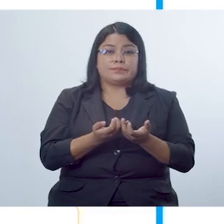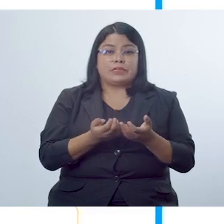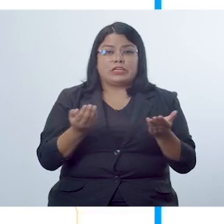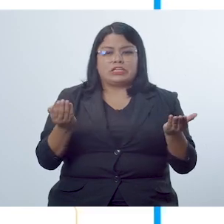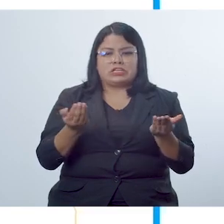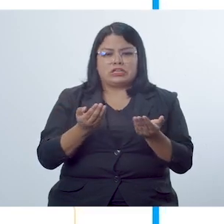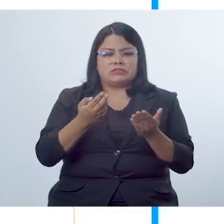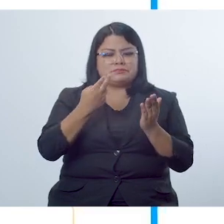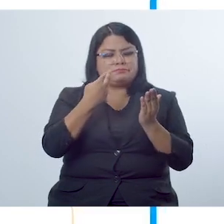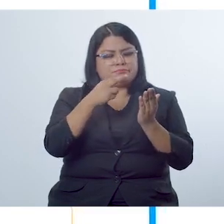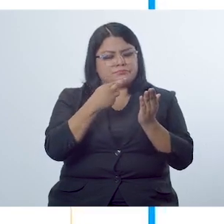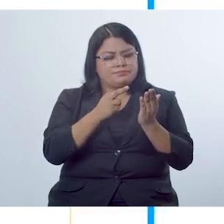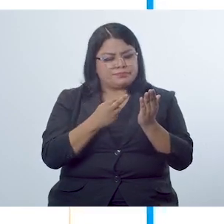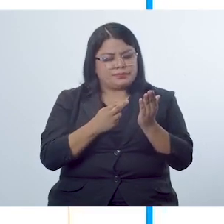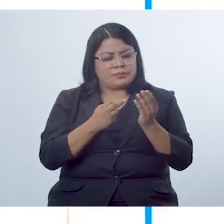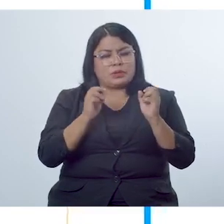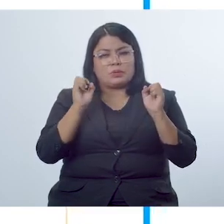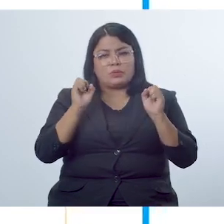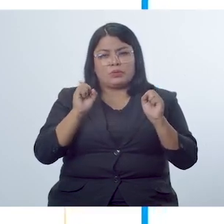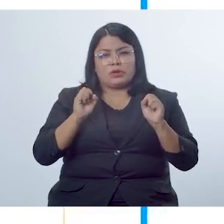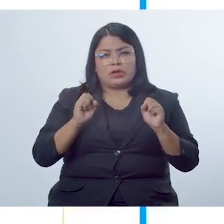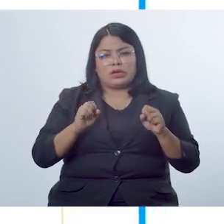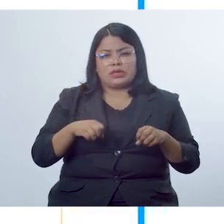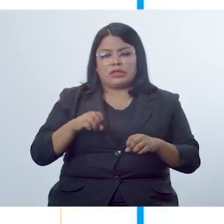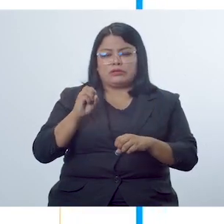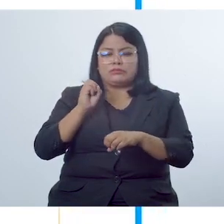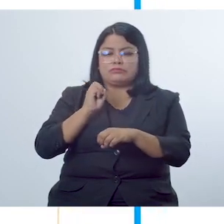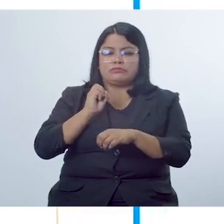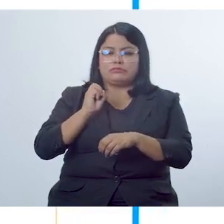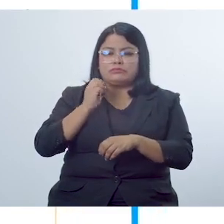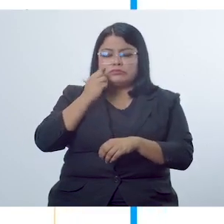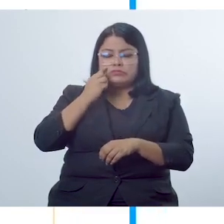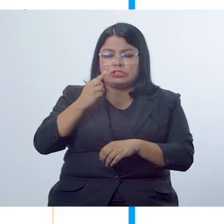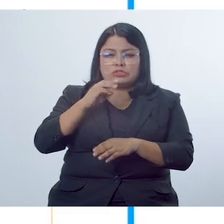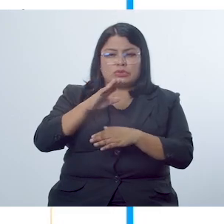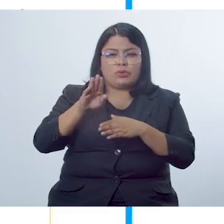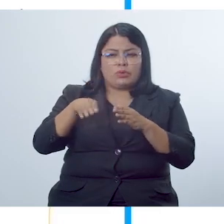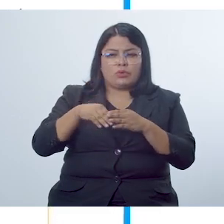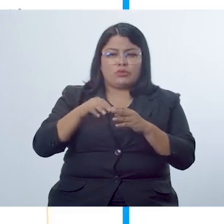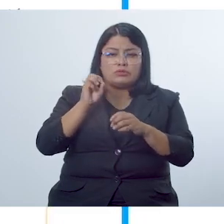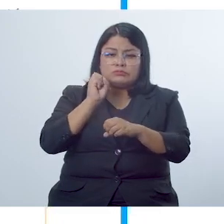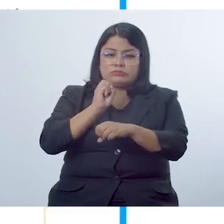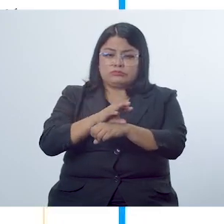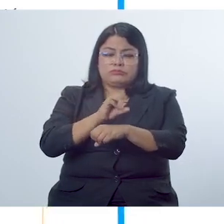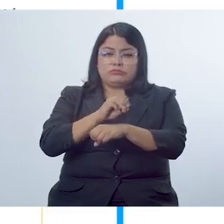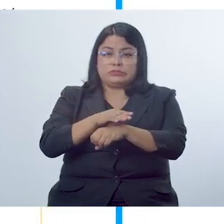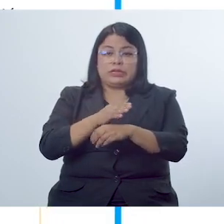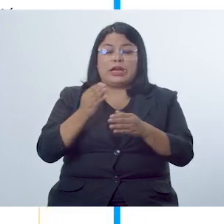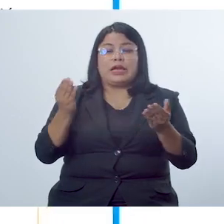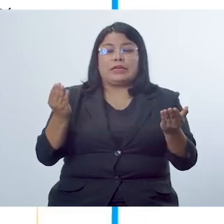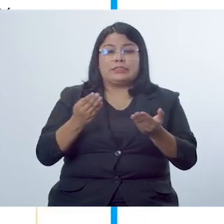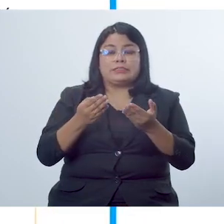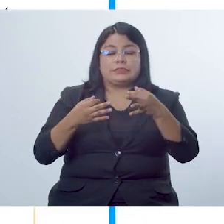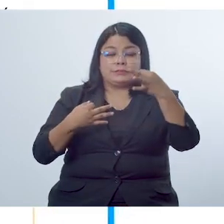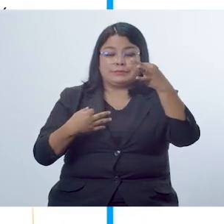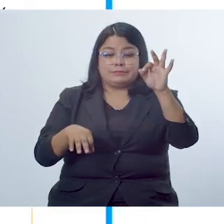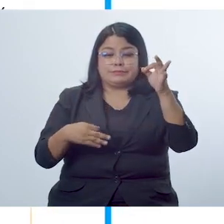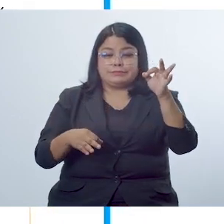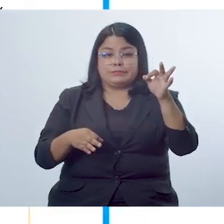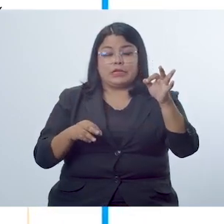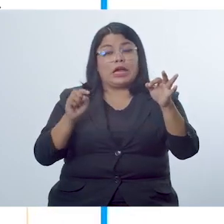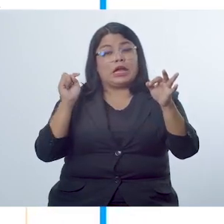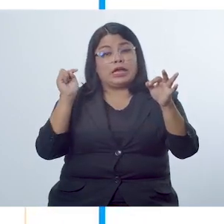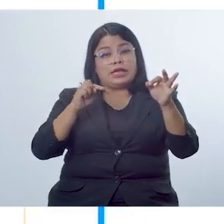que hizo la revisión para que puedan tomar un consenso sobre las sugerencias que debe hacer en el boletín.